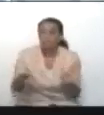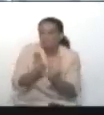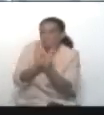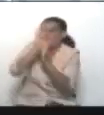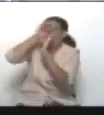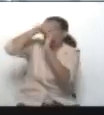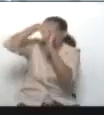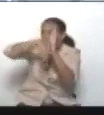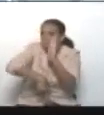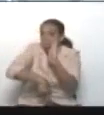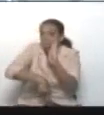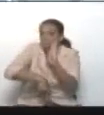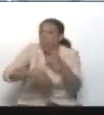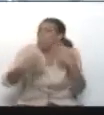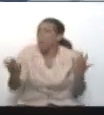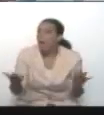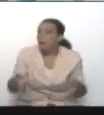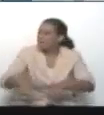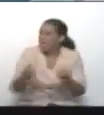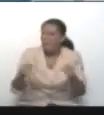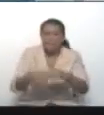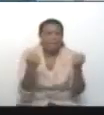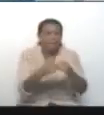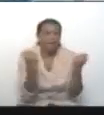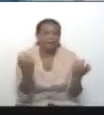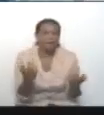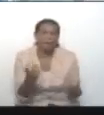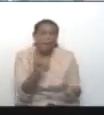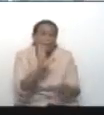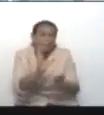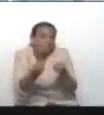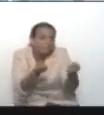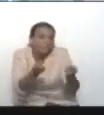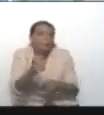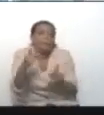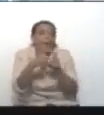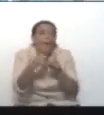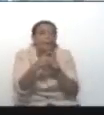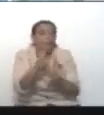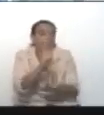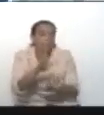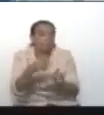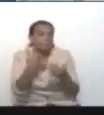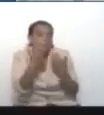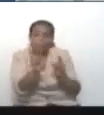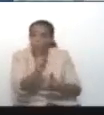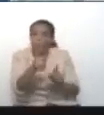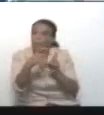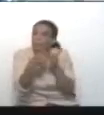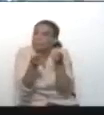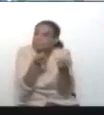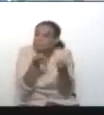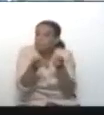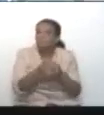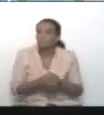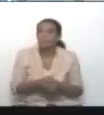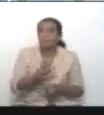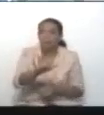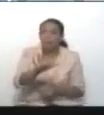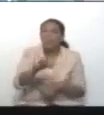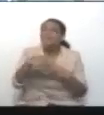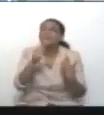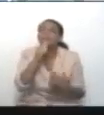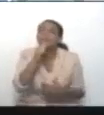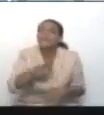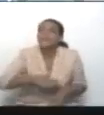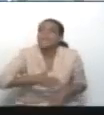se dañe, para no decir otra palabra. ¿Quién quiere querer que en Venezuela haya